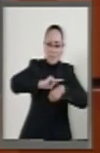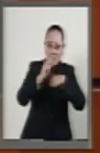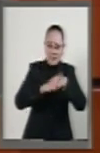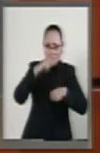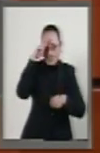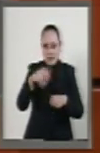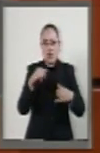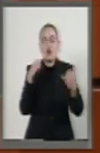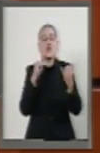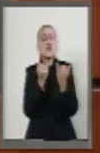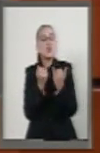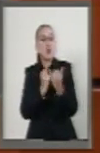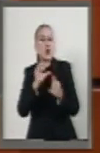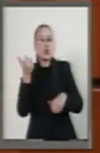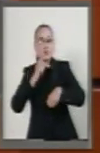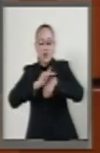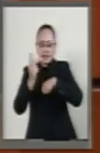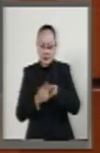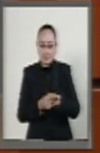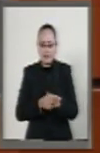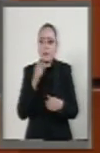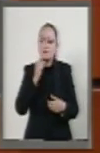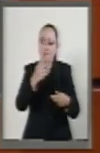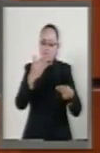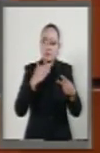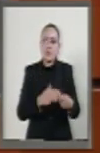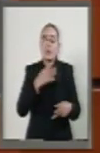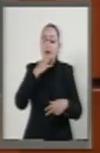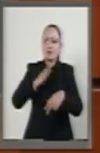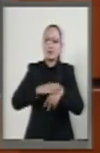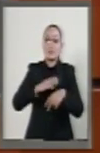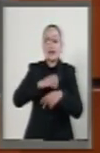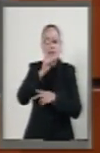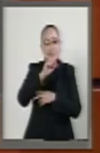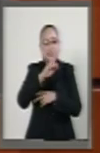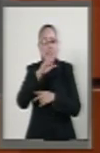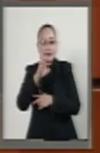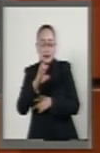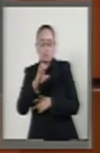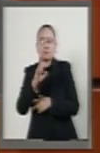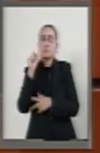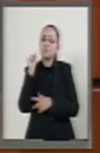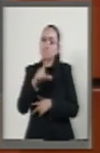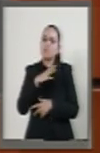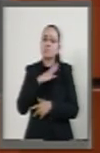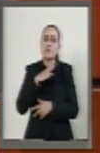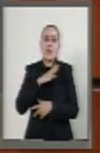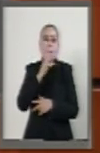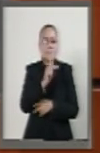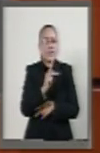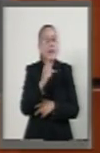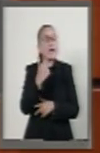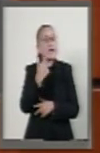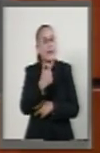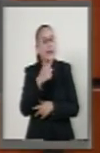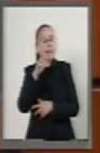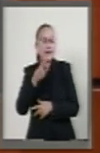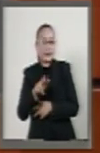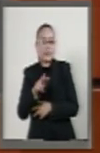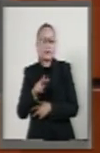Tres, ejecutar conjuntamente a la Secretaría de Relaciones Exteriores, la Procuraduría de la República